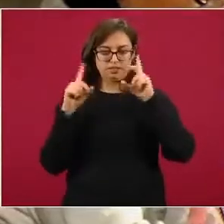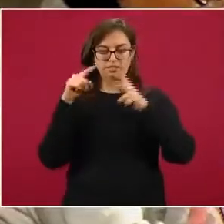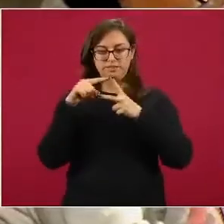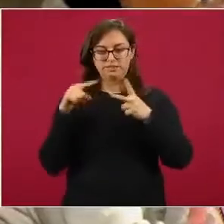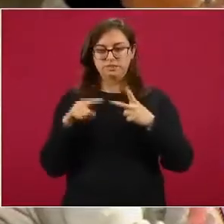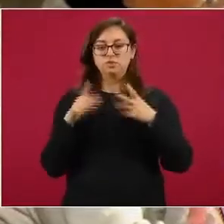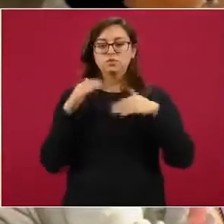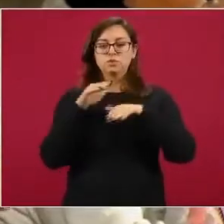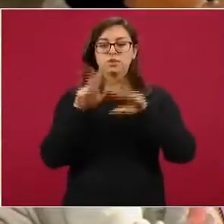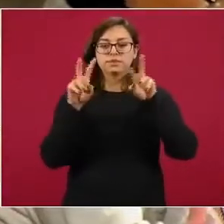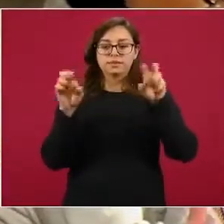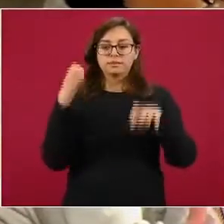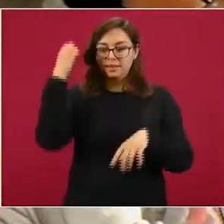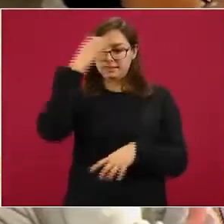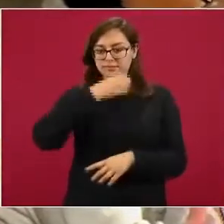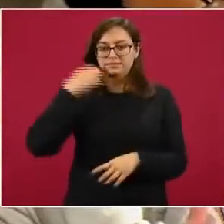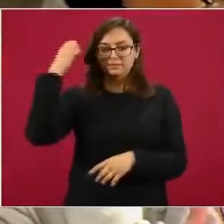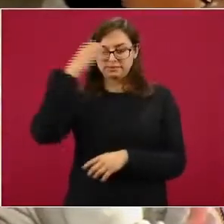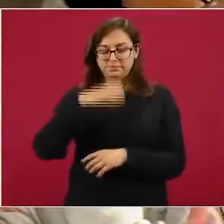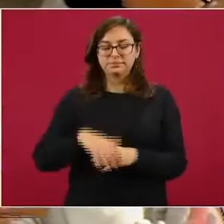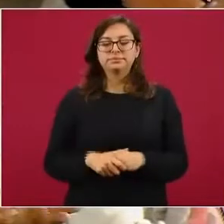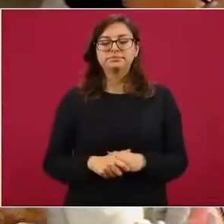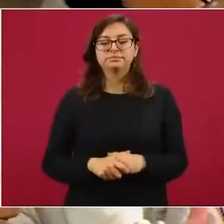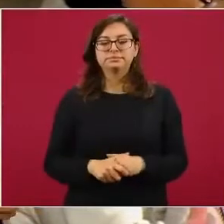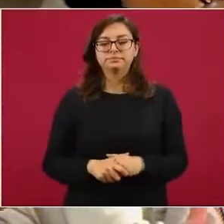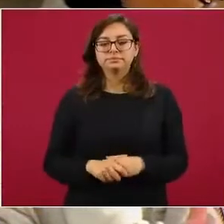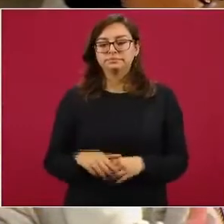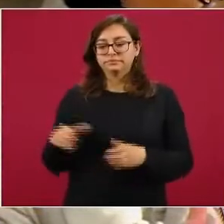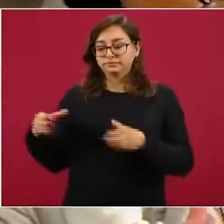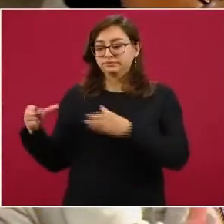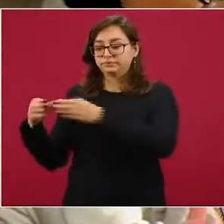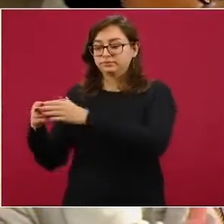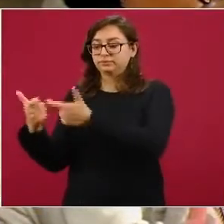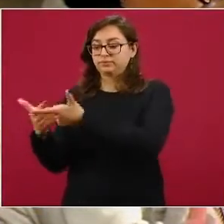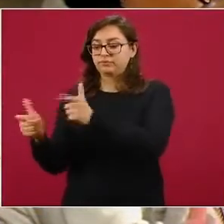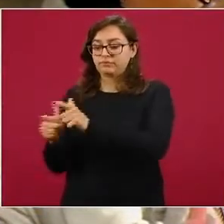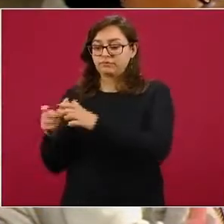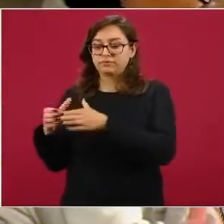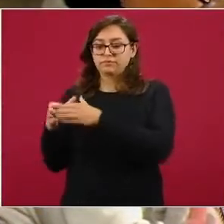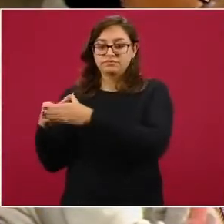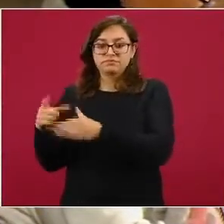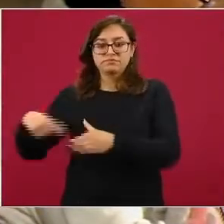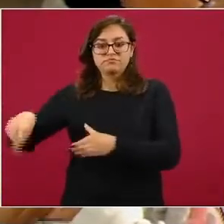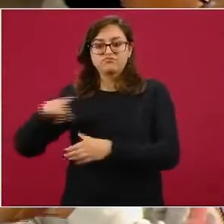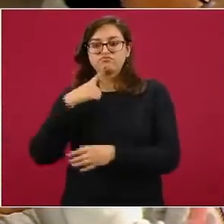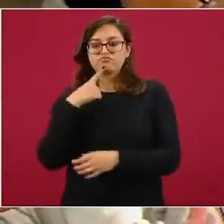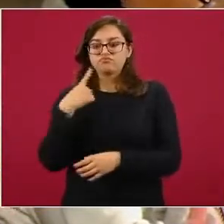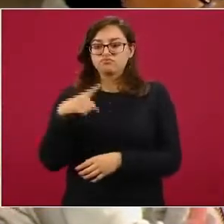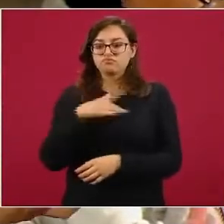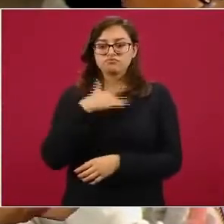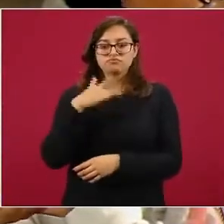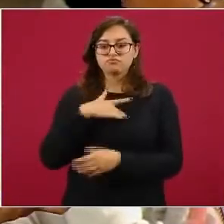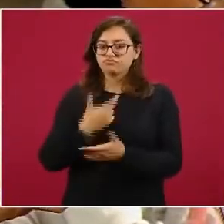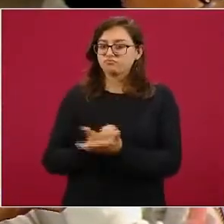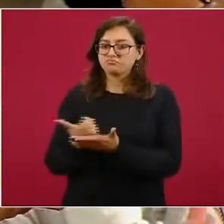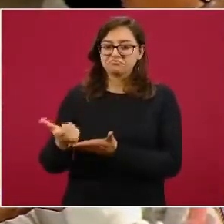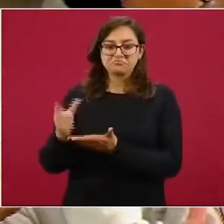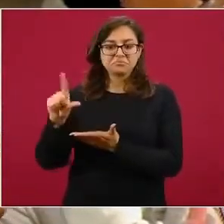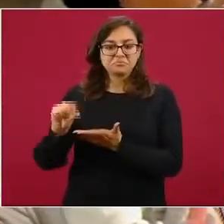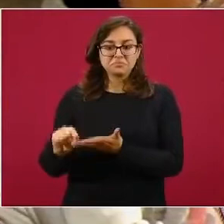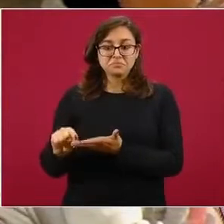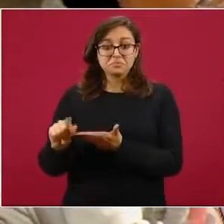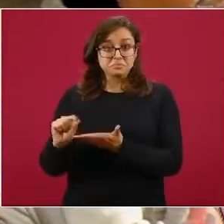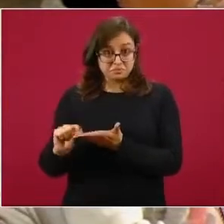porque otra de las demandas que ha habido en este grupo es la remuneración. Se subirá la remuneración de los